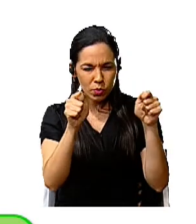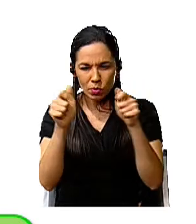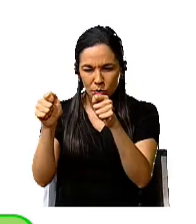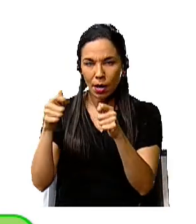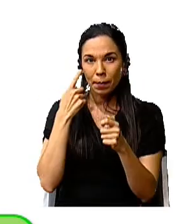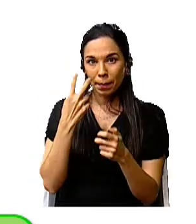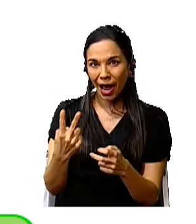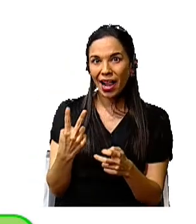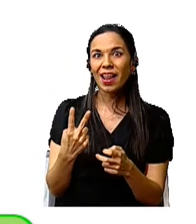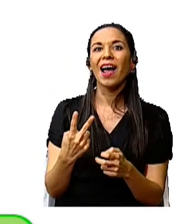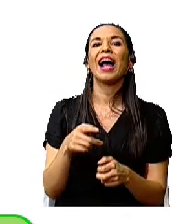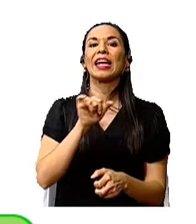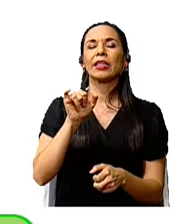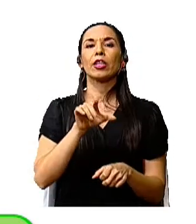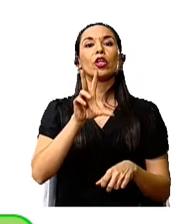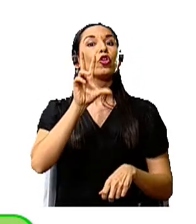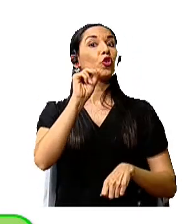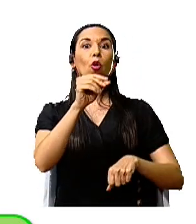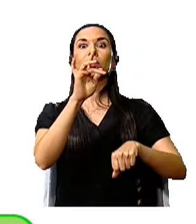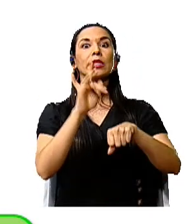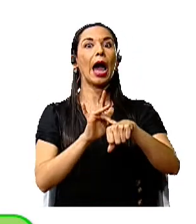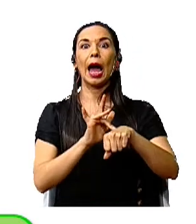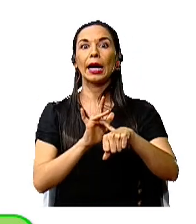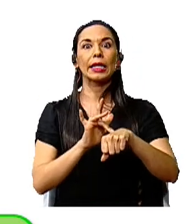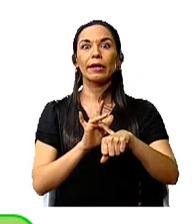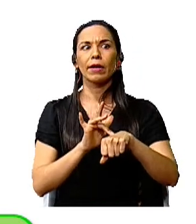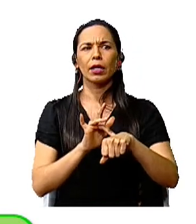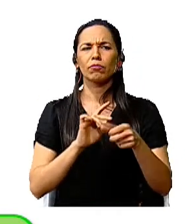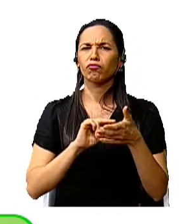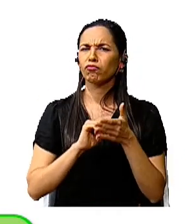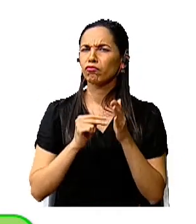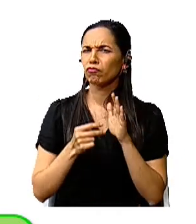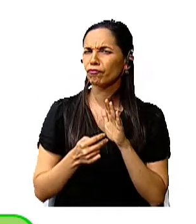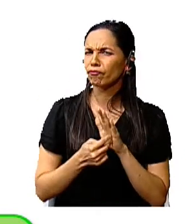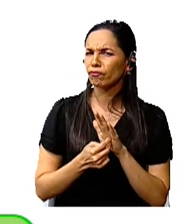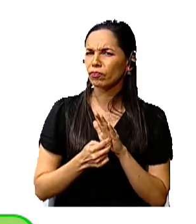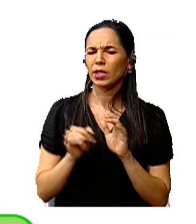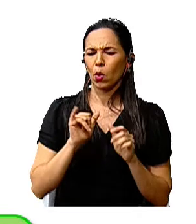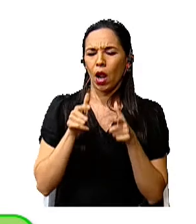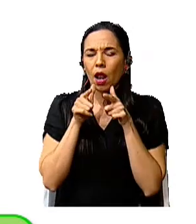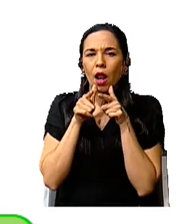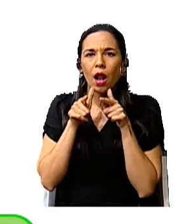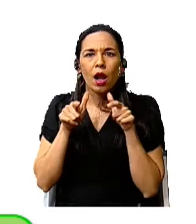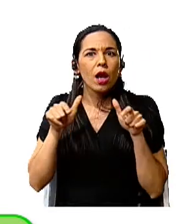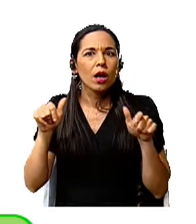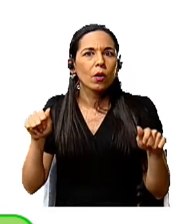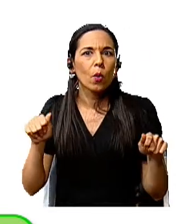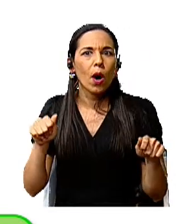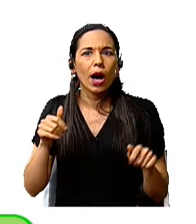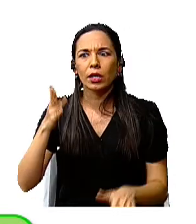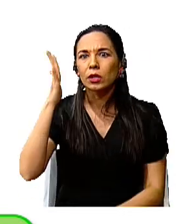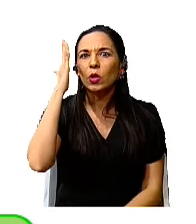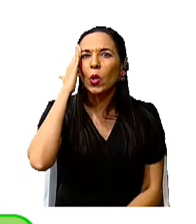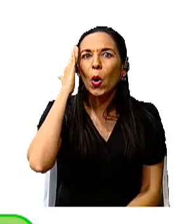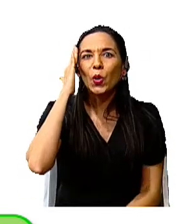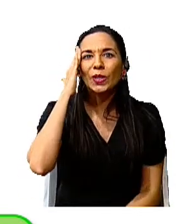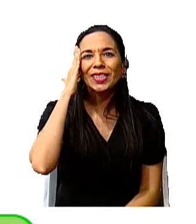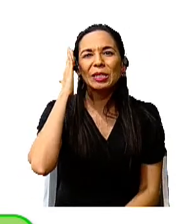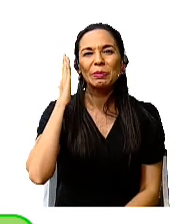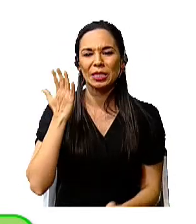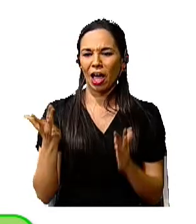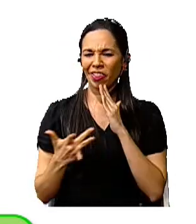está lo intangible que precisamente tiene que ver con el lenguaje, con esos conocimientos y